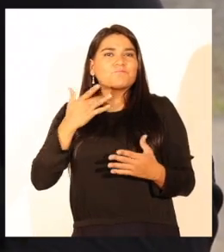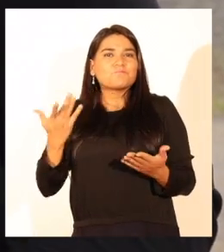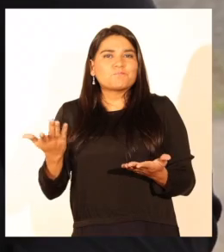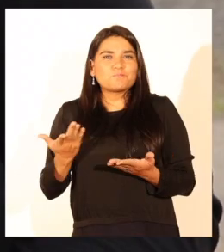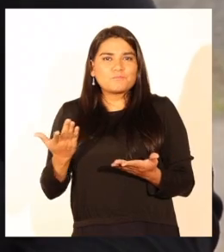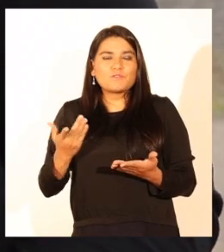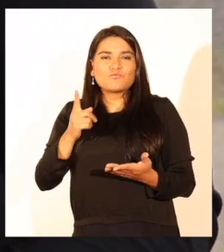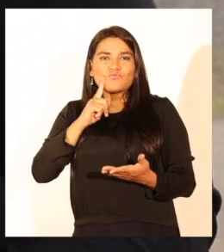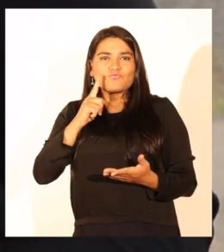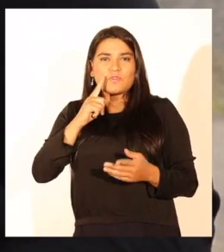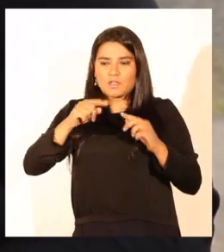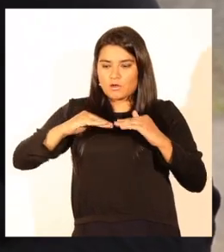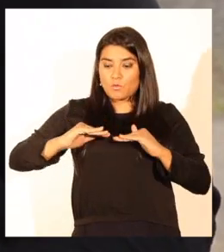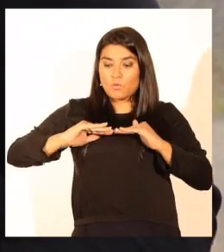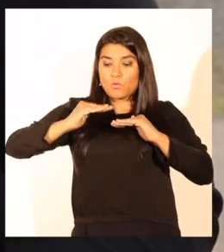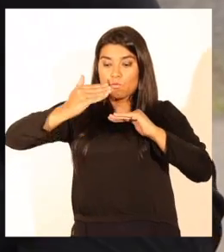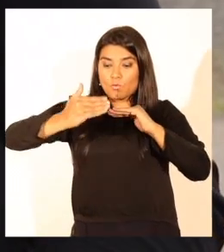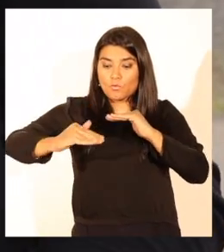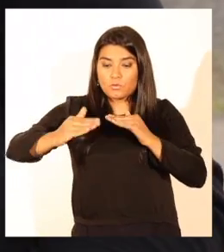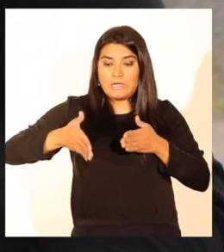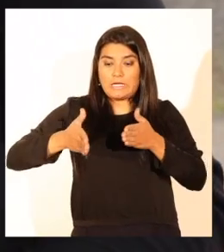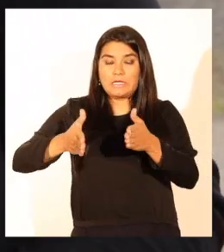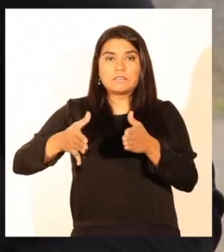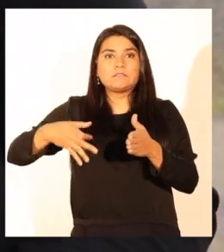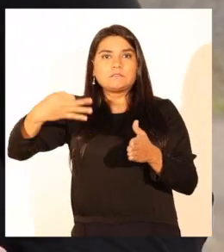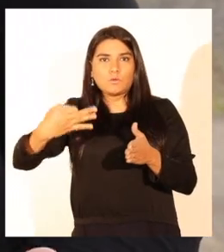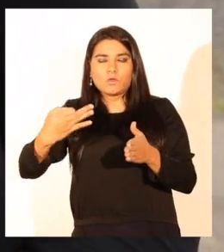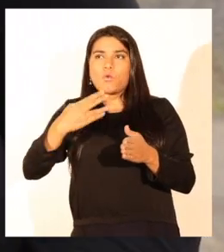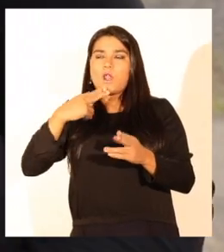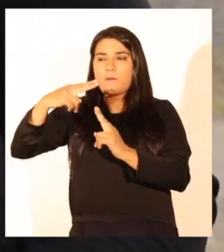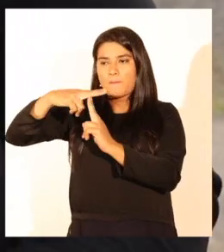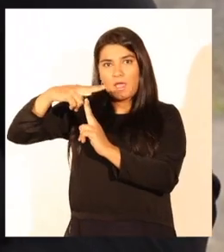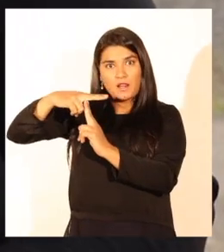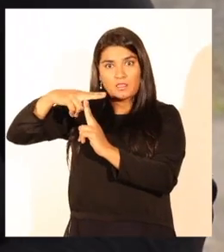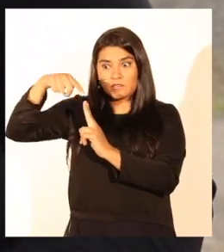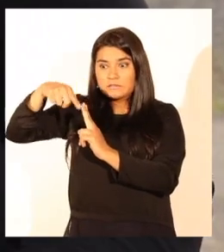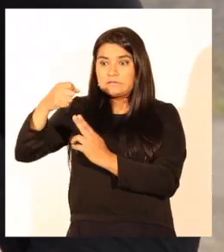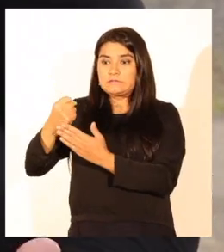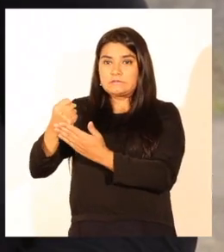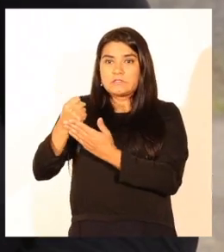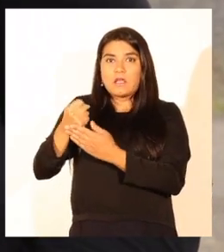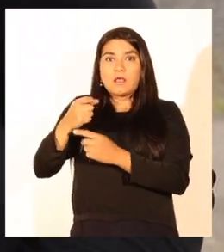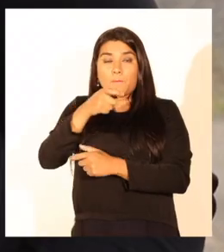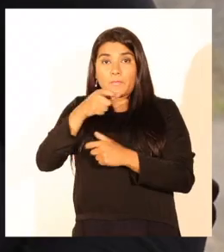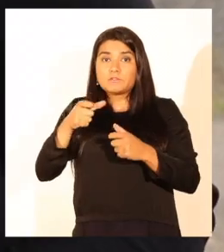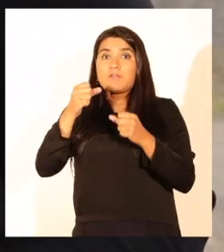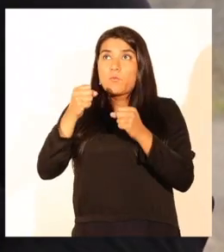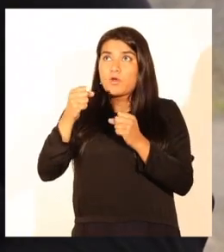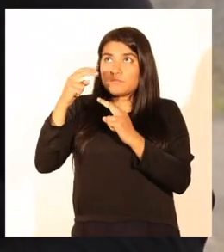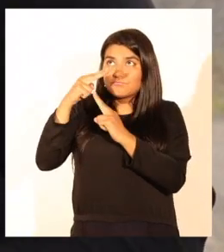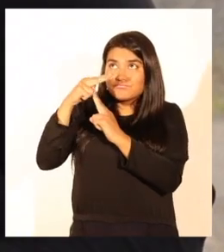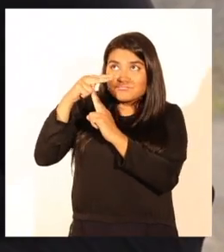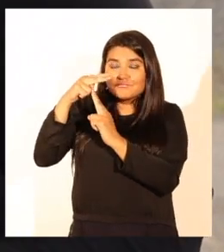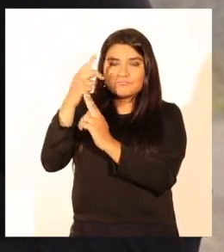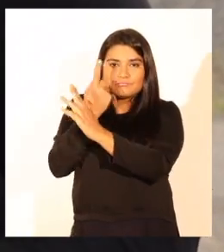al tener un lomo de toro hay seguridad, al tener un paradero que ya la gente pueda,